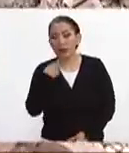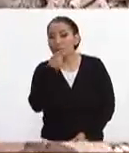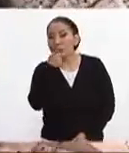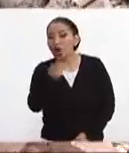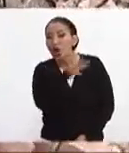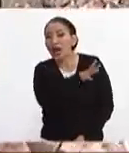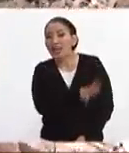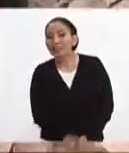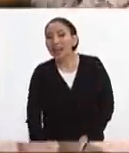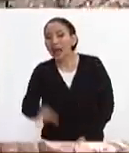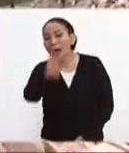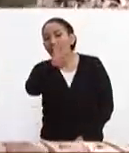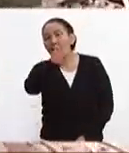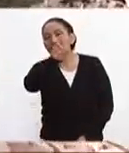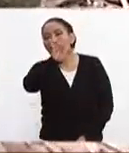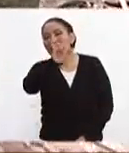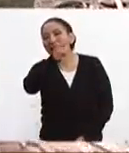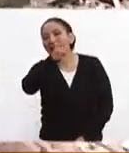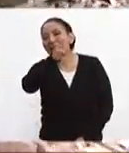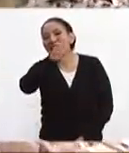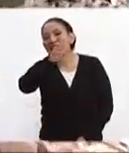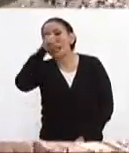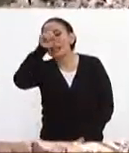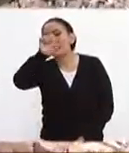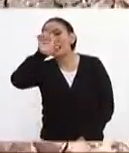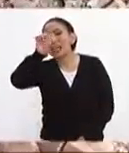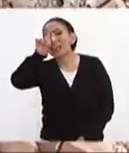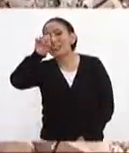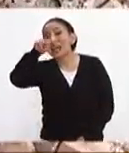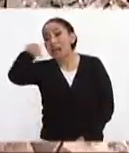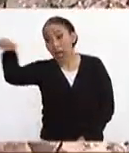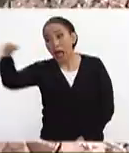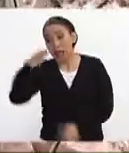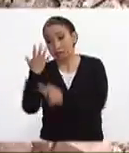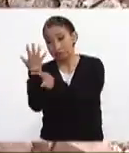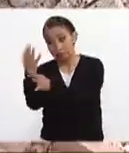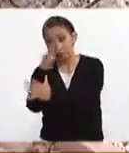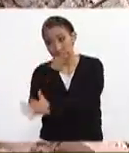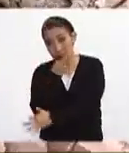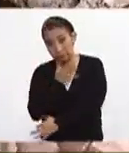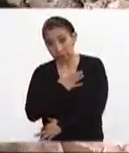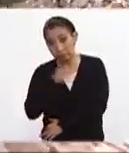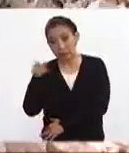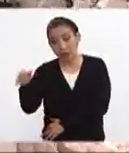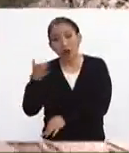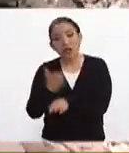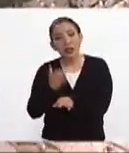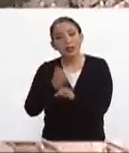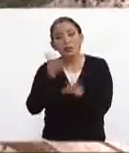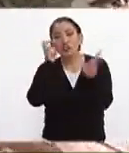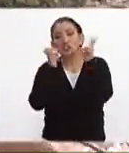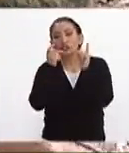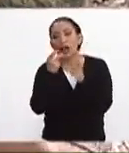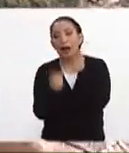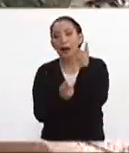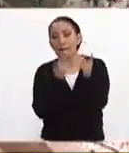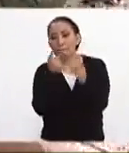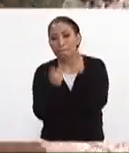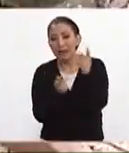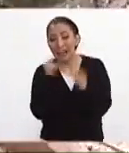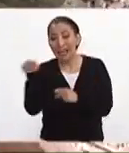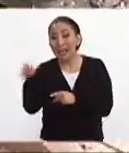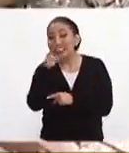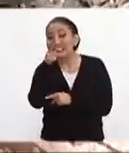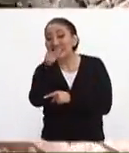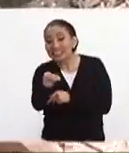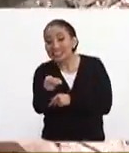dijo fue el general brigadier de la secretaría de la defensa nacional en estos momentos vamos a escuchar sus declaraciones él